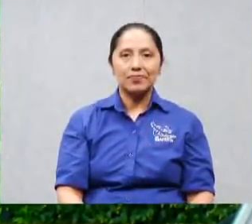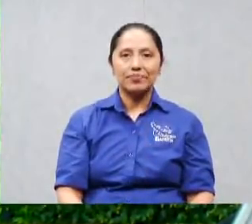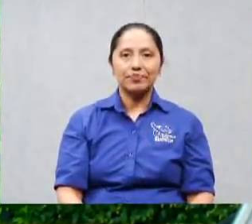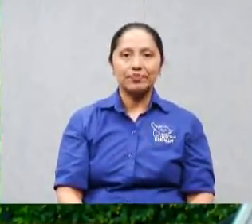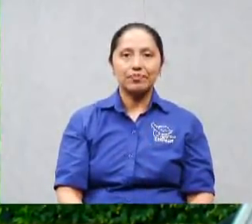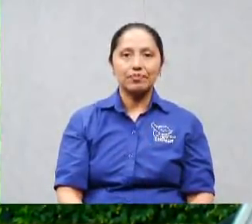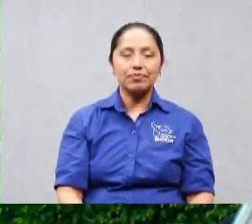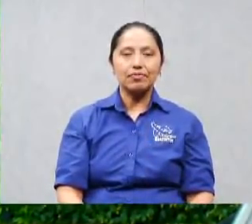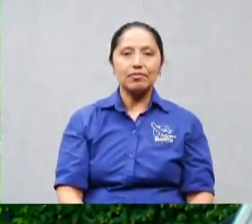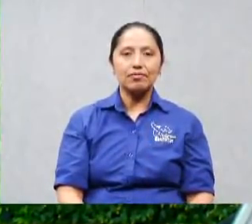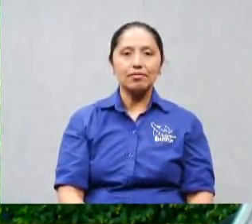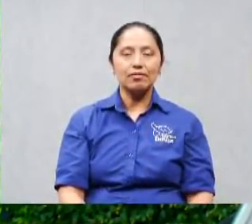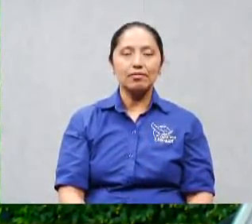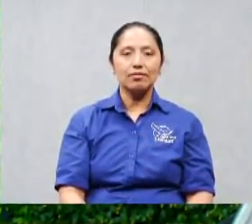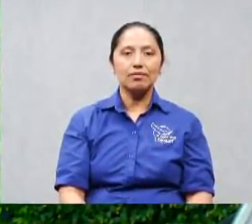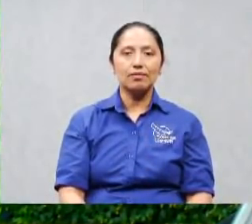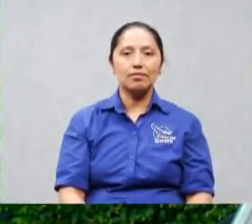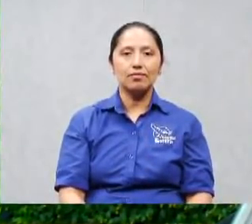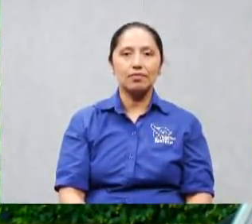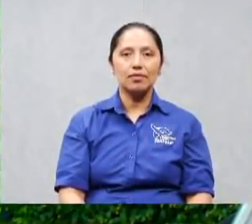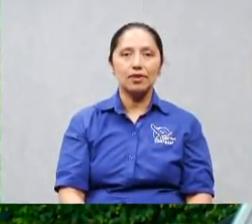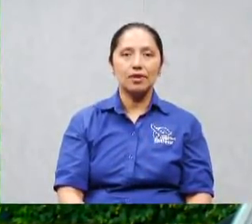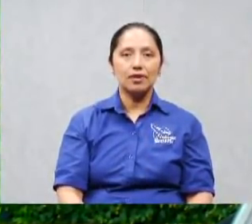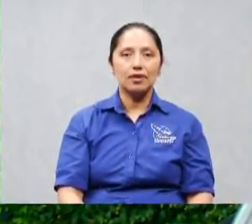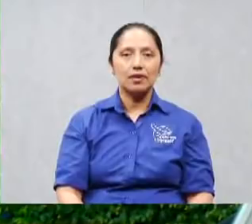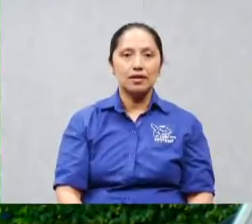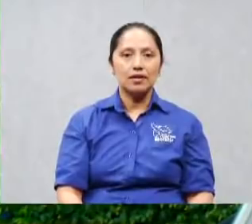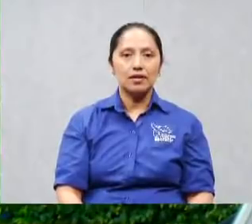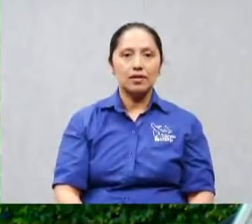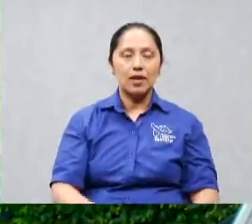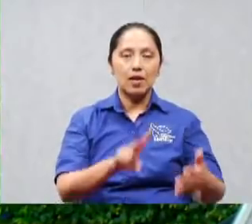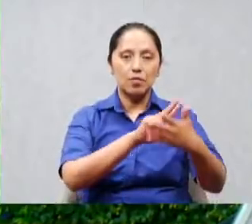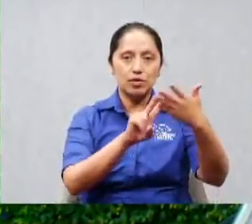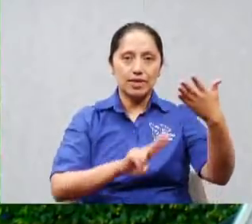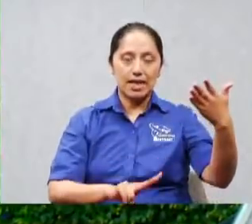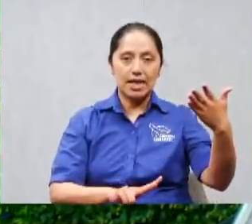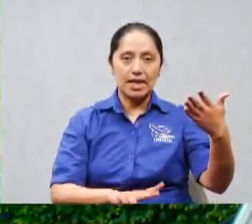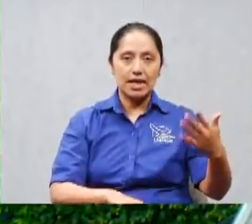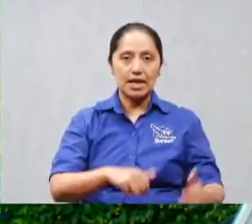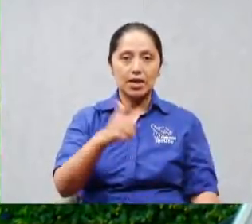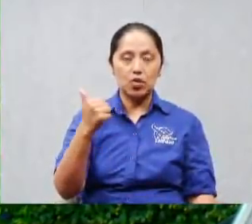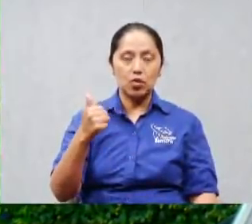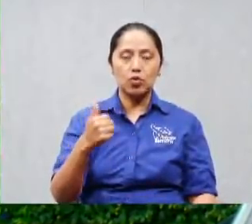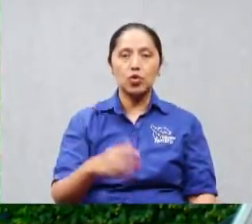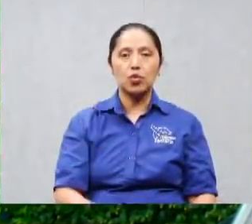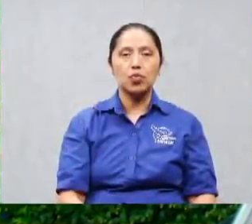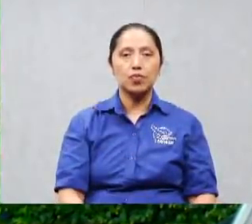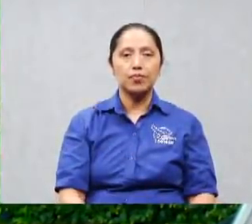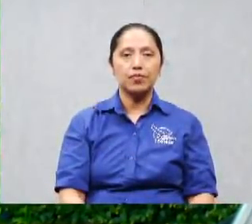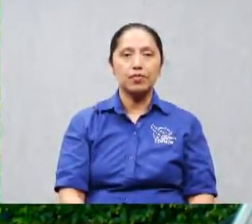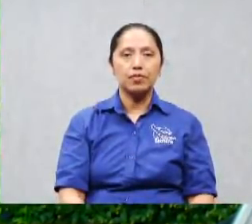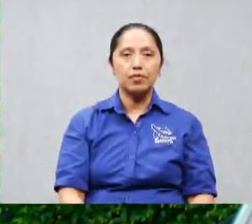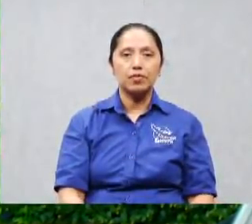leamos otro pues y vamos a ver yo no sé que pensamiento tendrás que derrumbar hoy